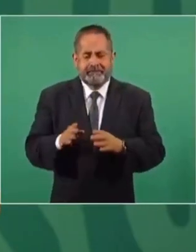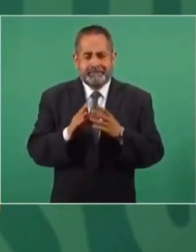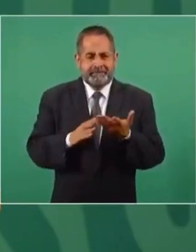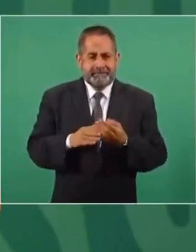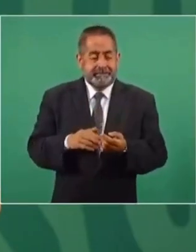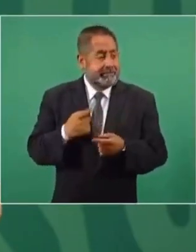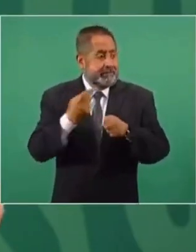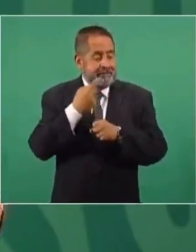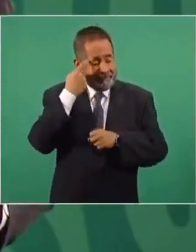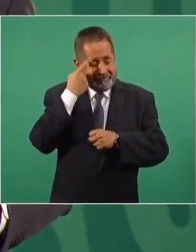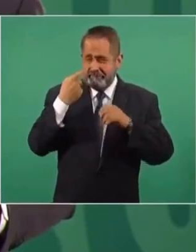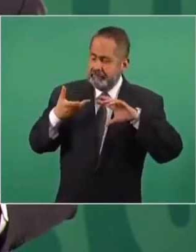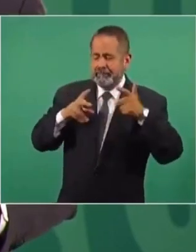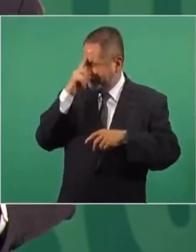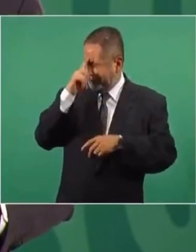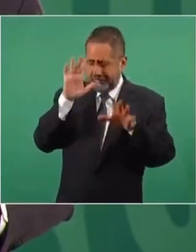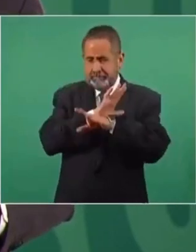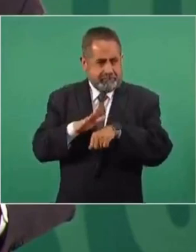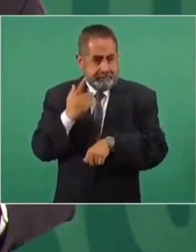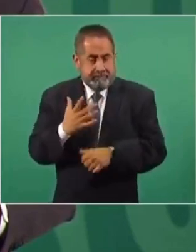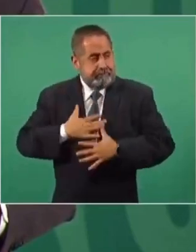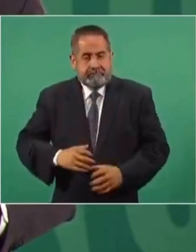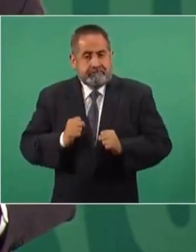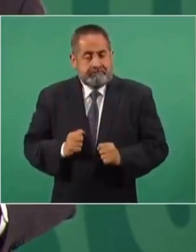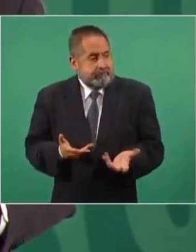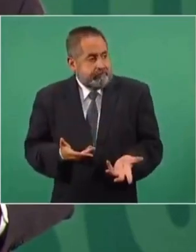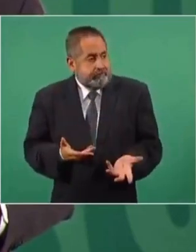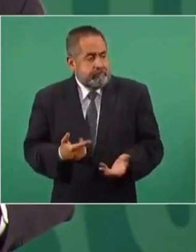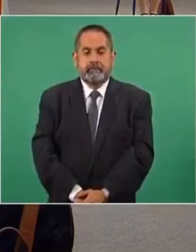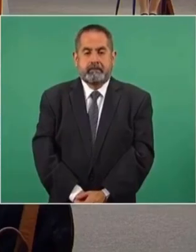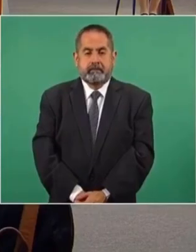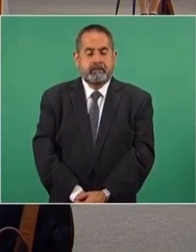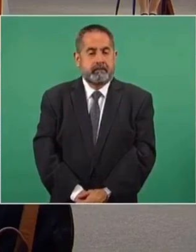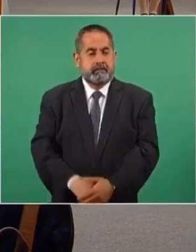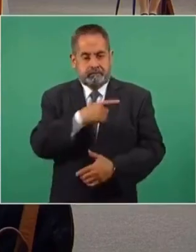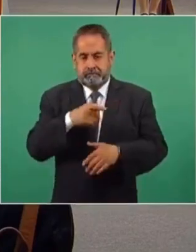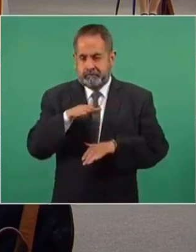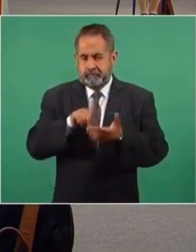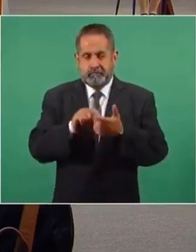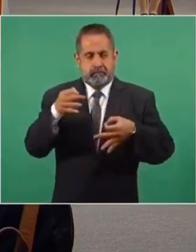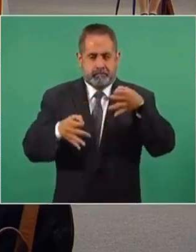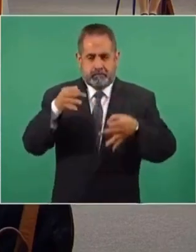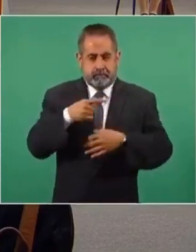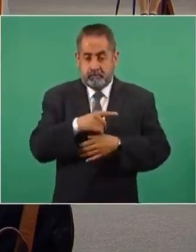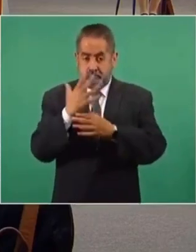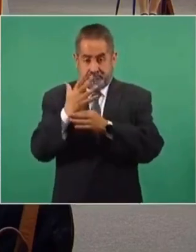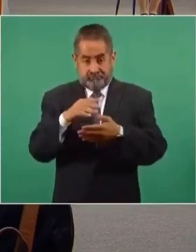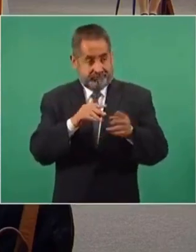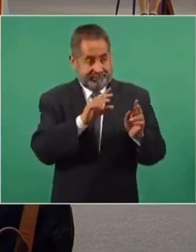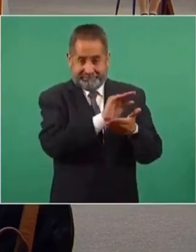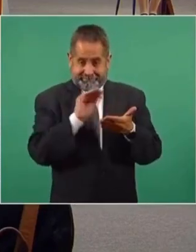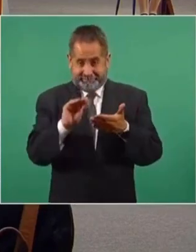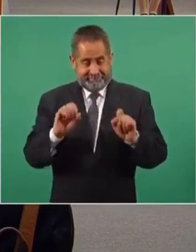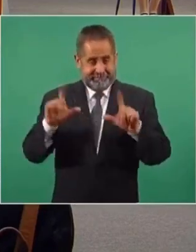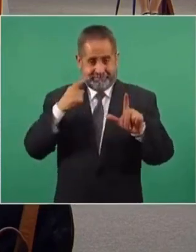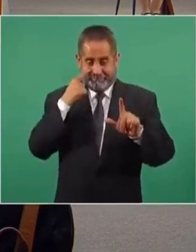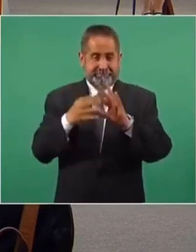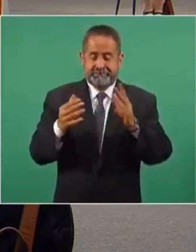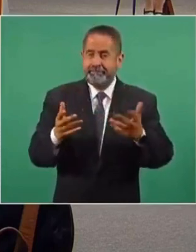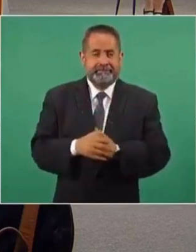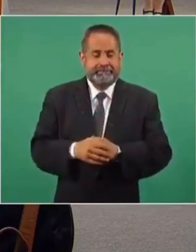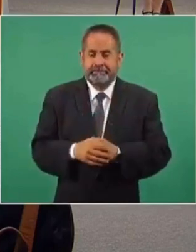¿quién sabe qué les hizo cambiar de parecer? Esto es textual, es